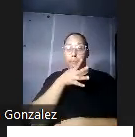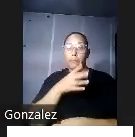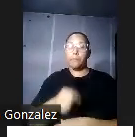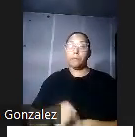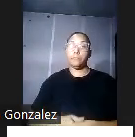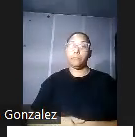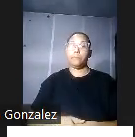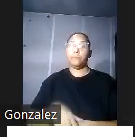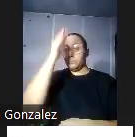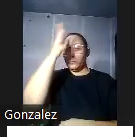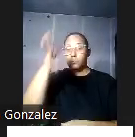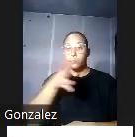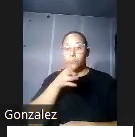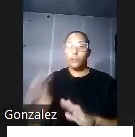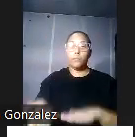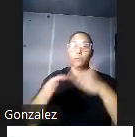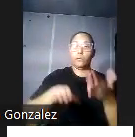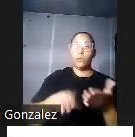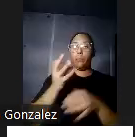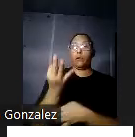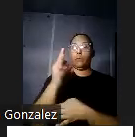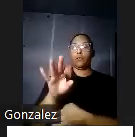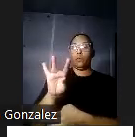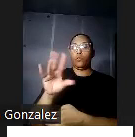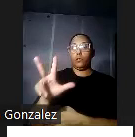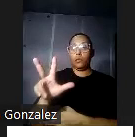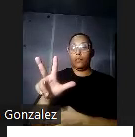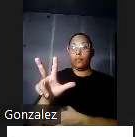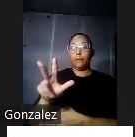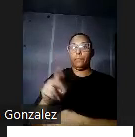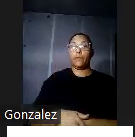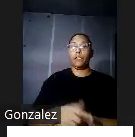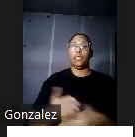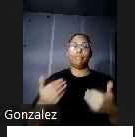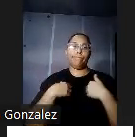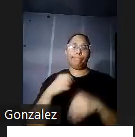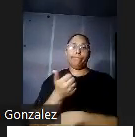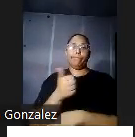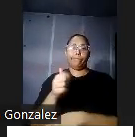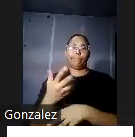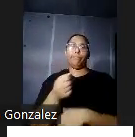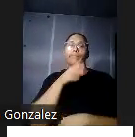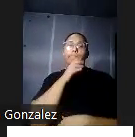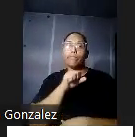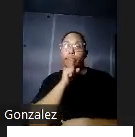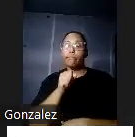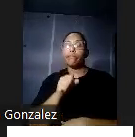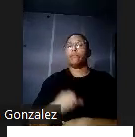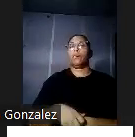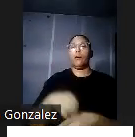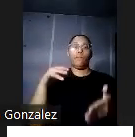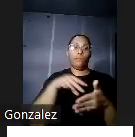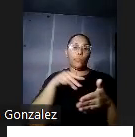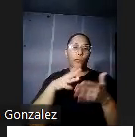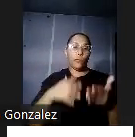El padre de Ashford murió en 1883 cuando apenas el doctor Ashford contaba con 10 años. Ashford estudió en su ciudad natal